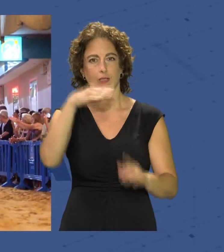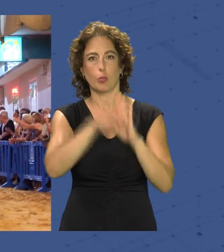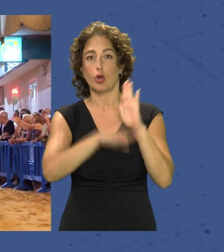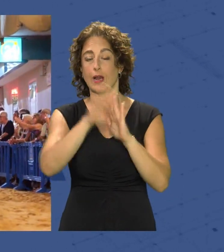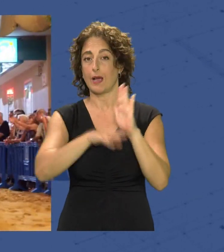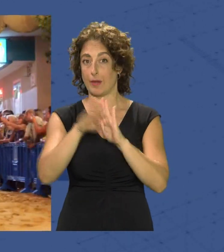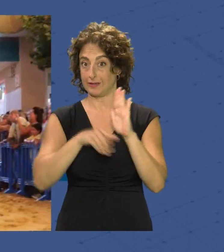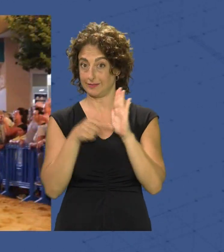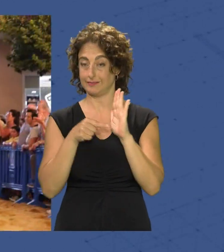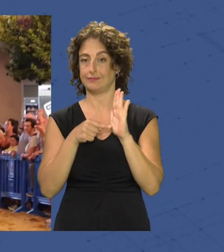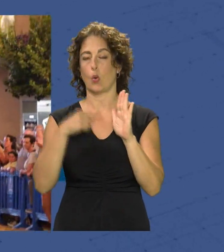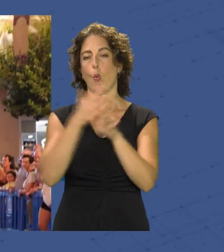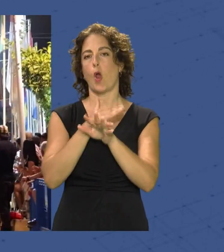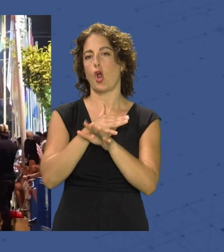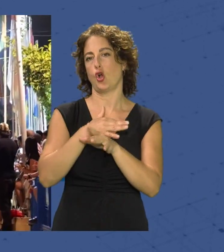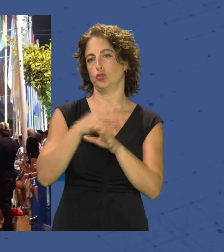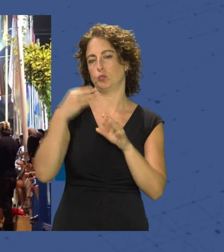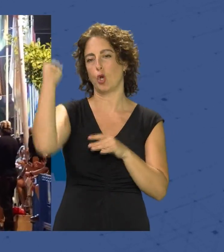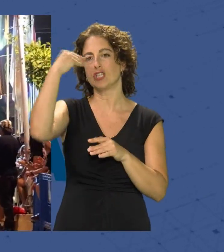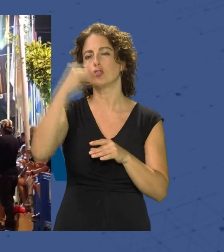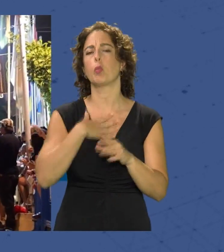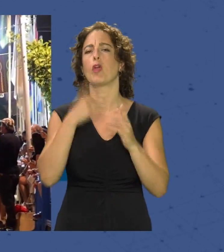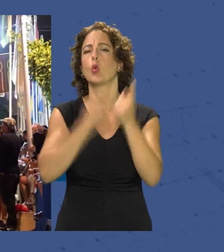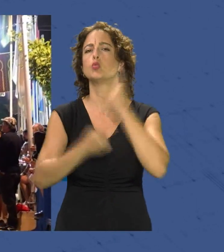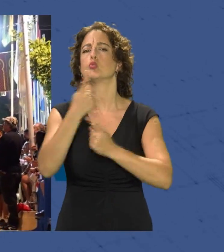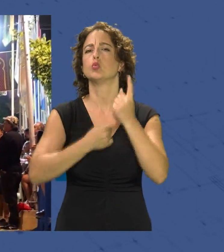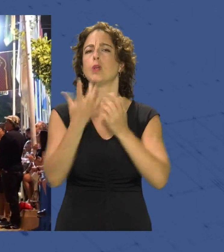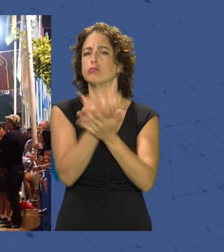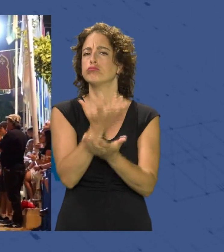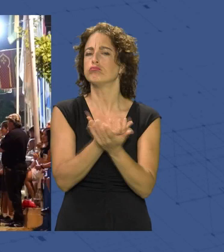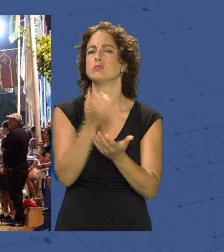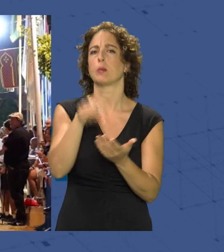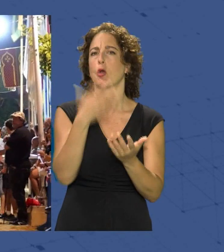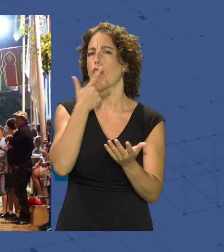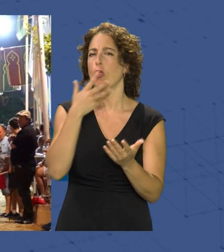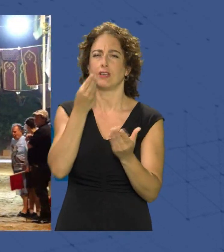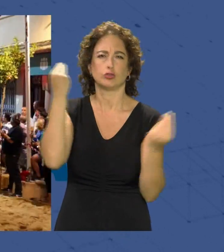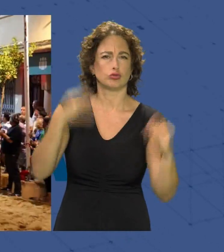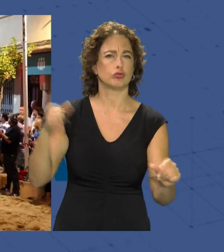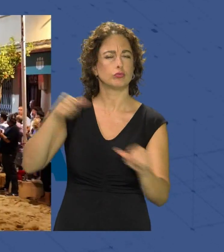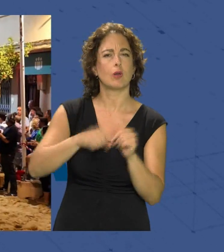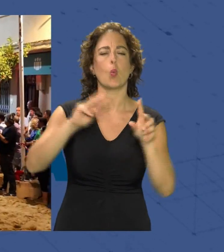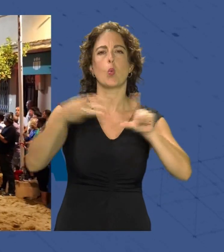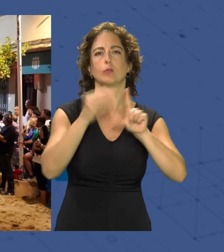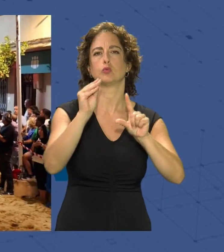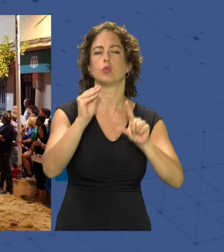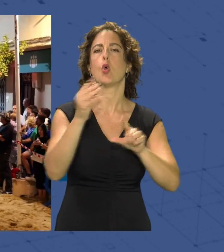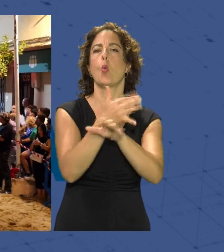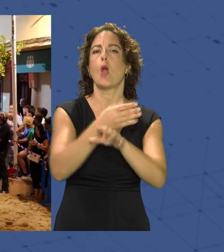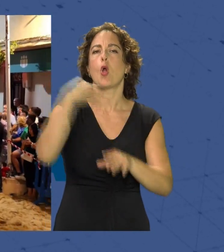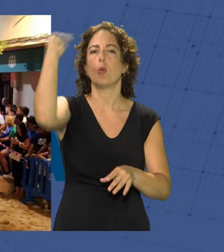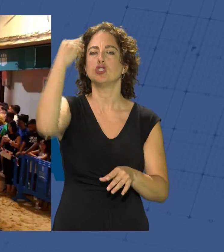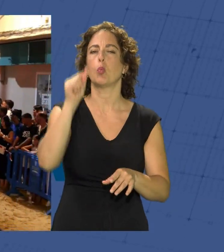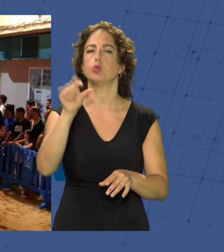edición de los Juegos Moriscos de Abenumella de Puchena se pueden consultar y descargar así como conocer toda su historia en su página web juegosmoriscos